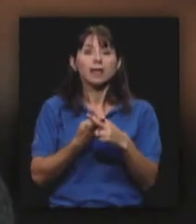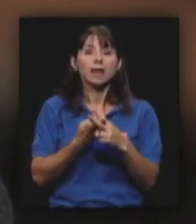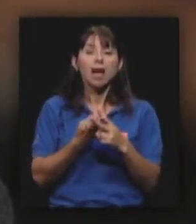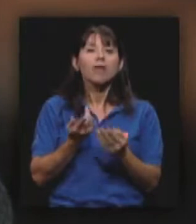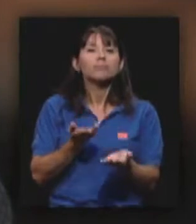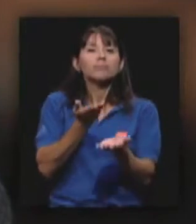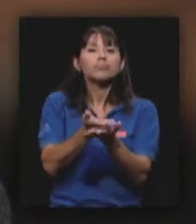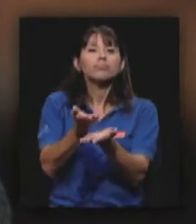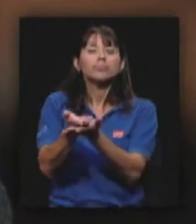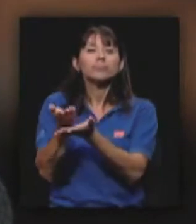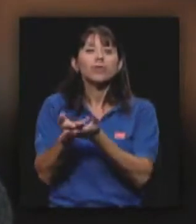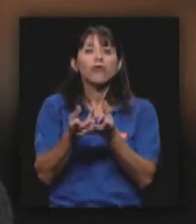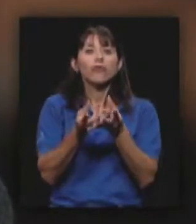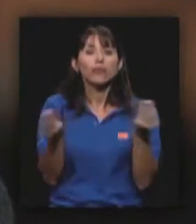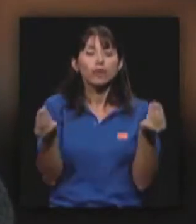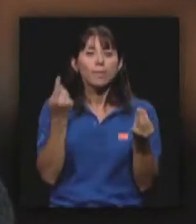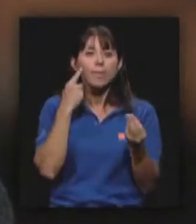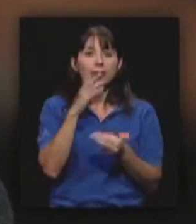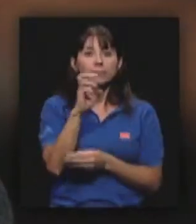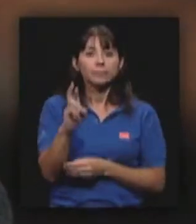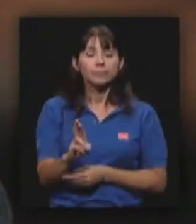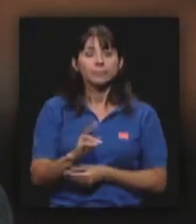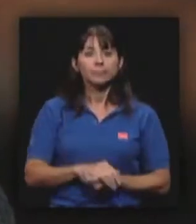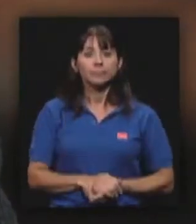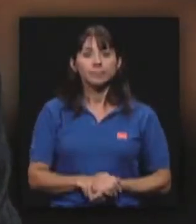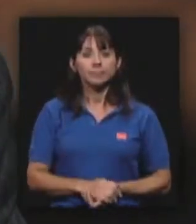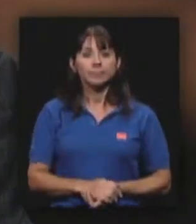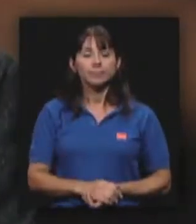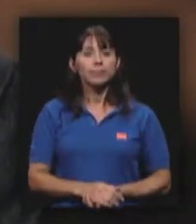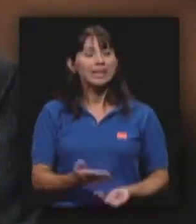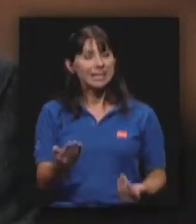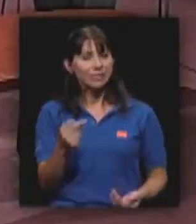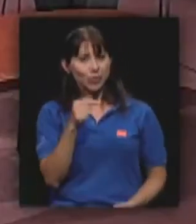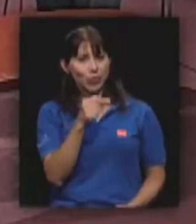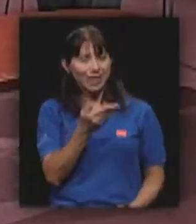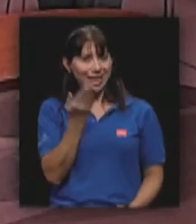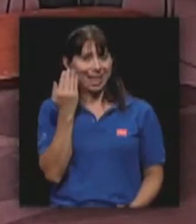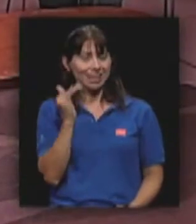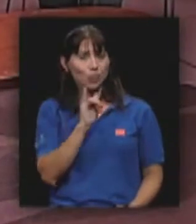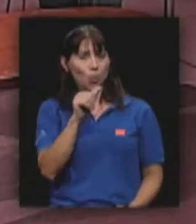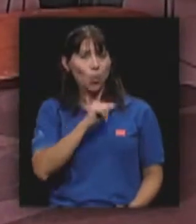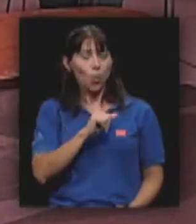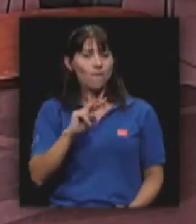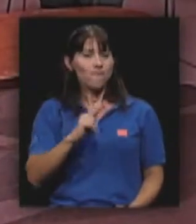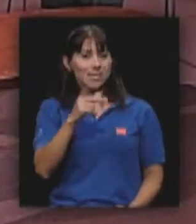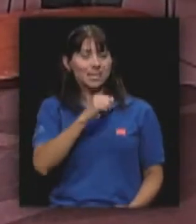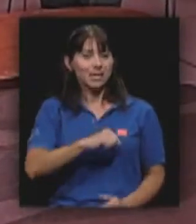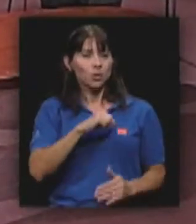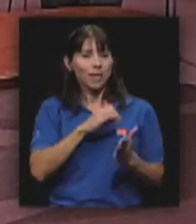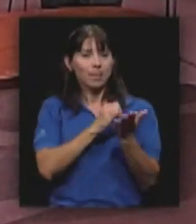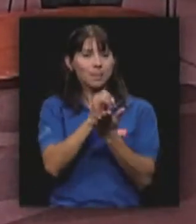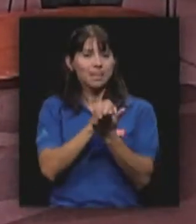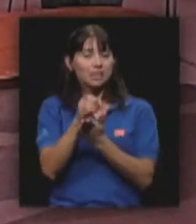ofrecer soluciones prácticas a nuestro país. Don Henning, cuando estuvo en la Vicerrectoría de Investigación,